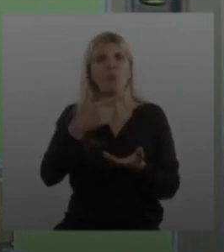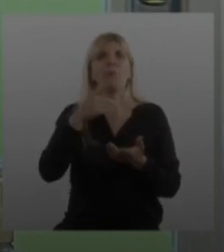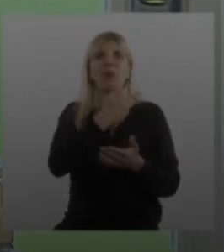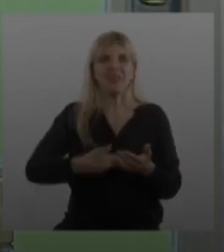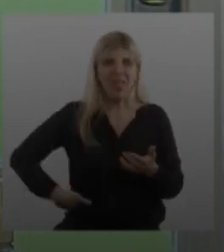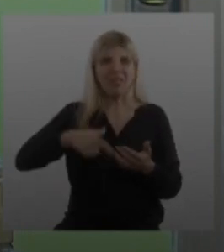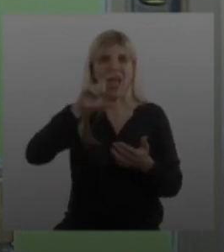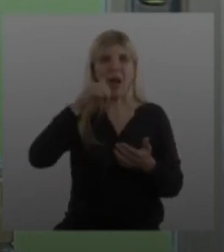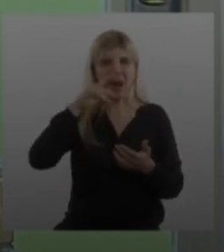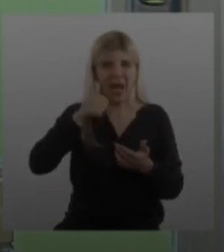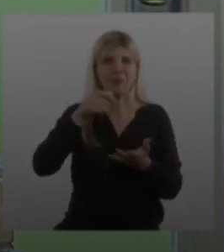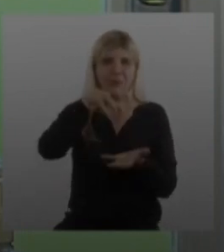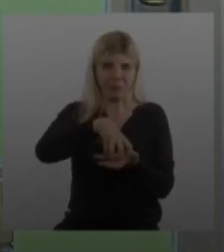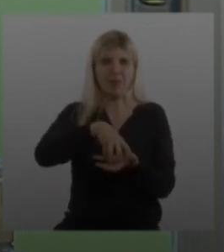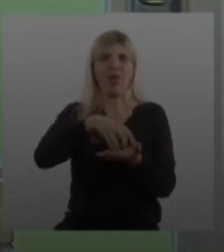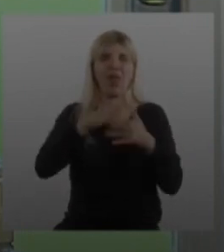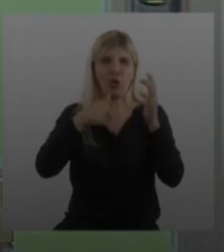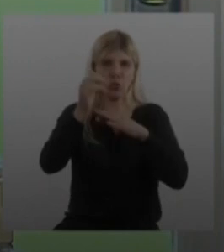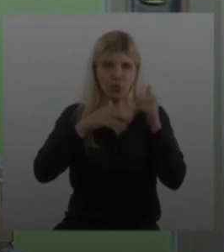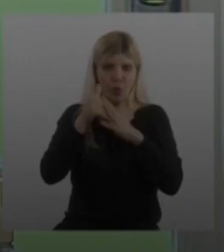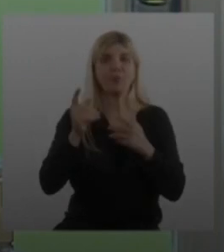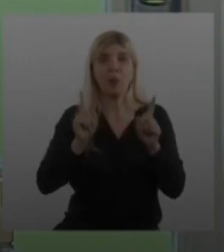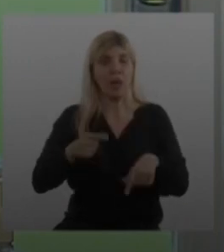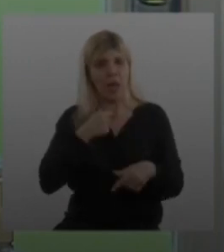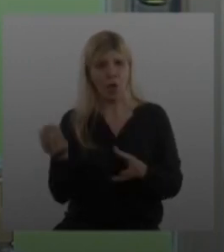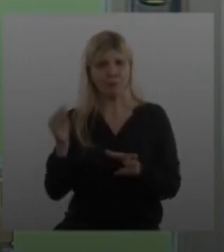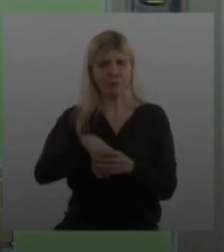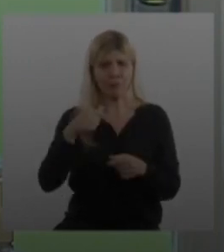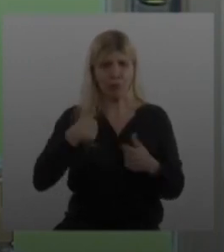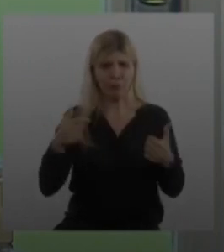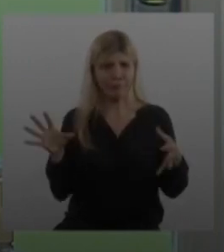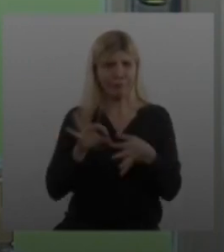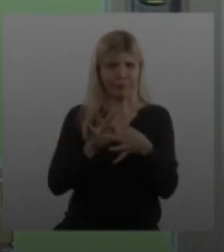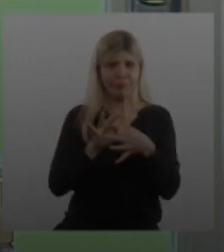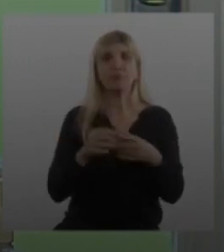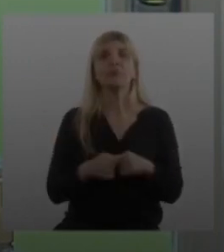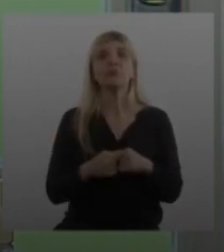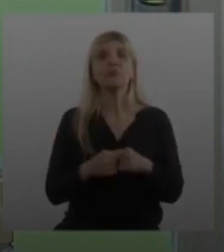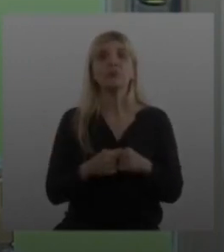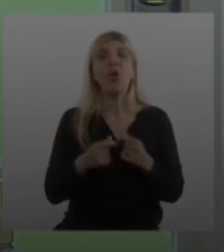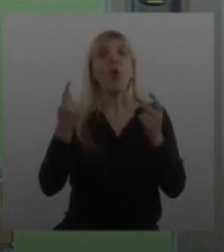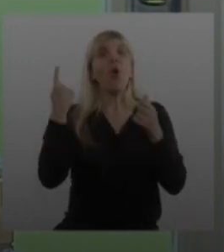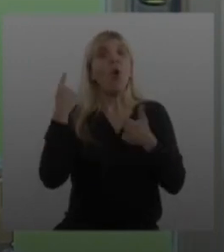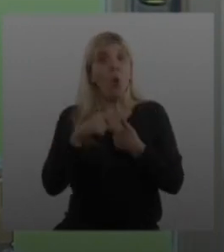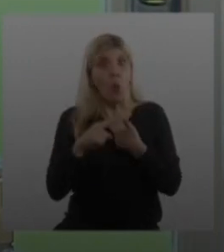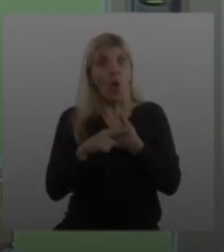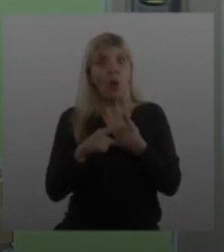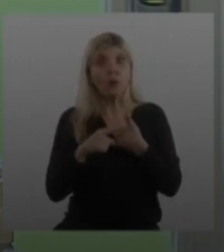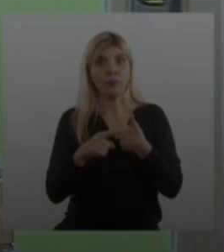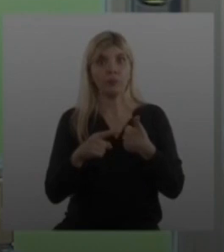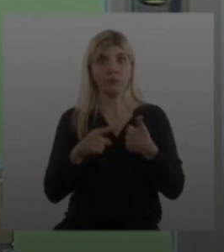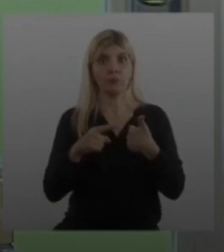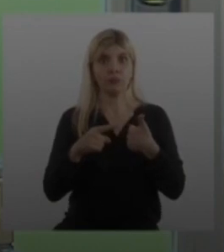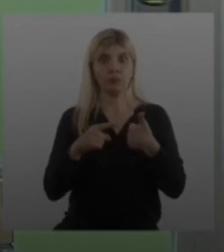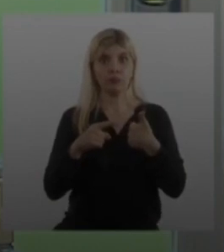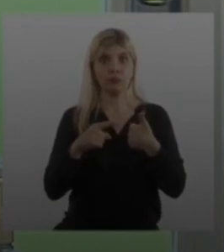de la Construcción, a las que yo también quiero sumarme. Uno, garantizar, como lo estamos haciendo desde el